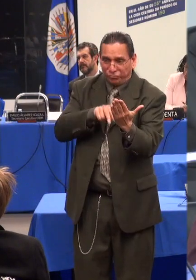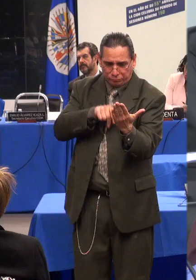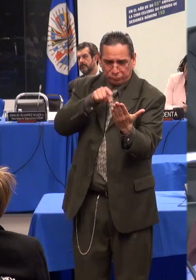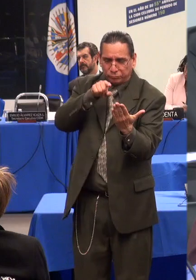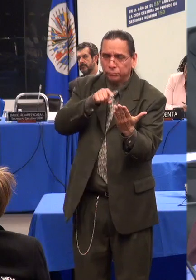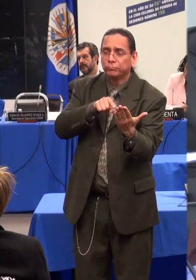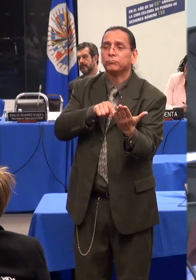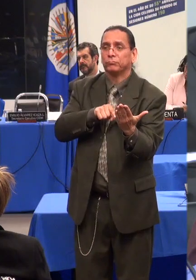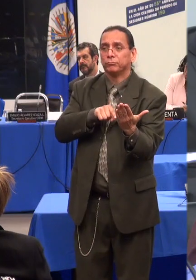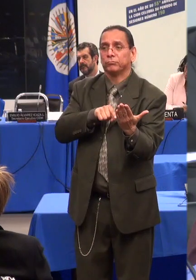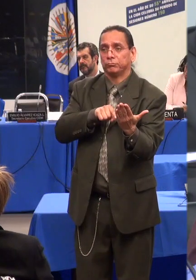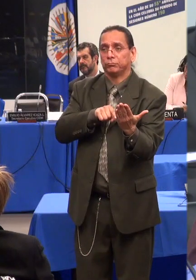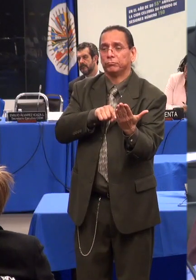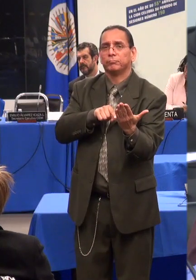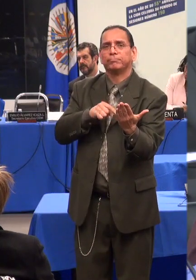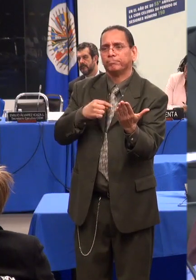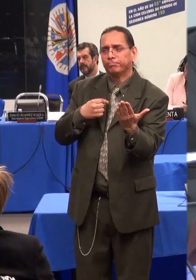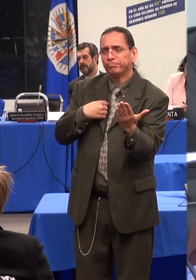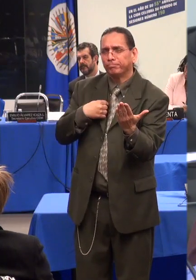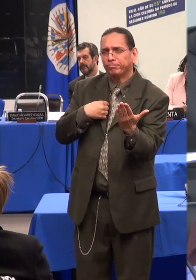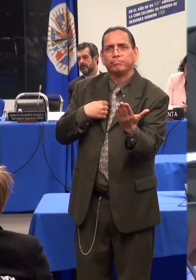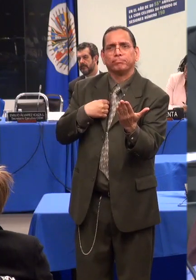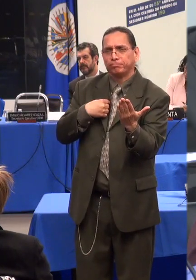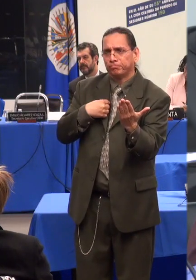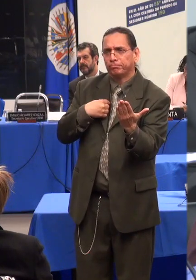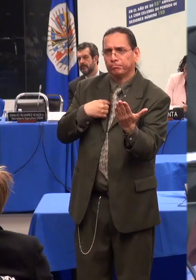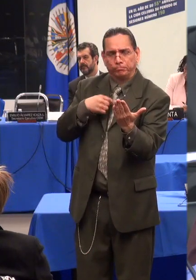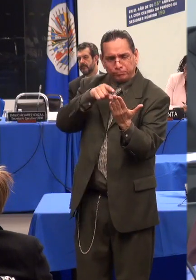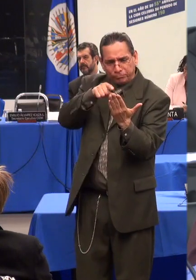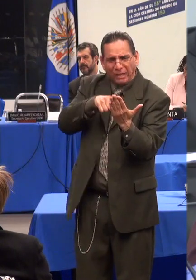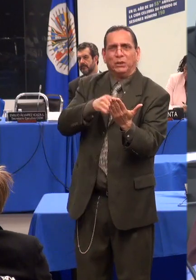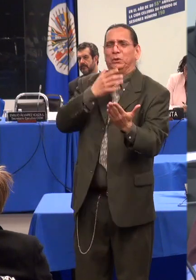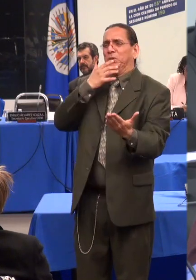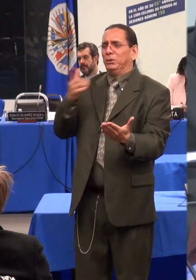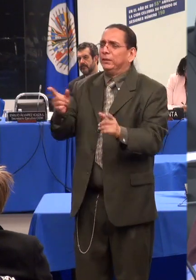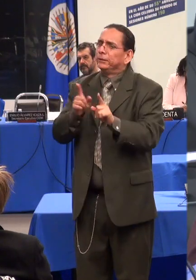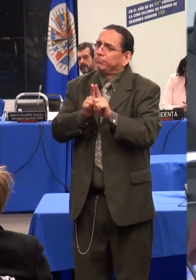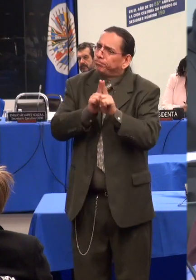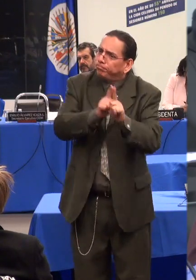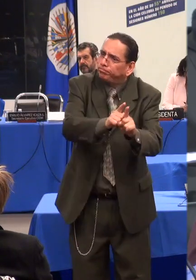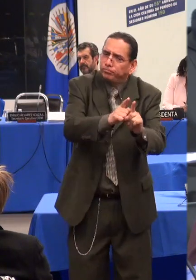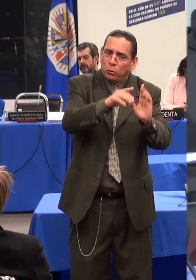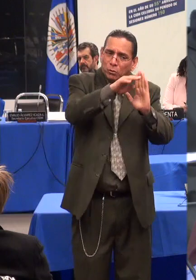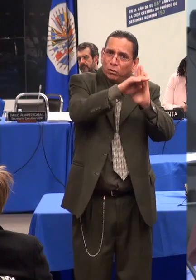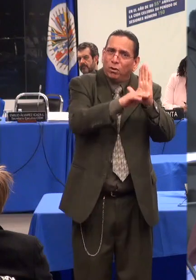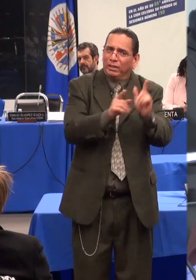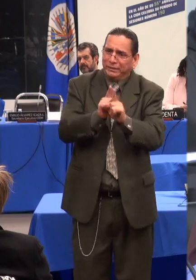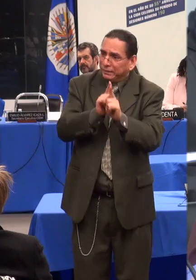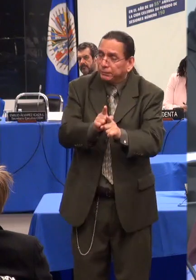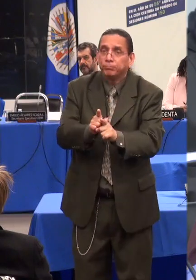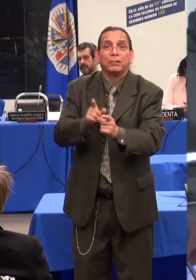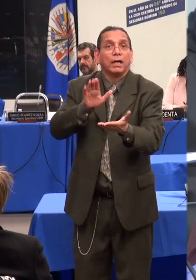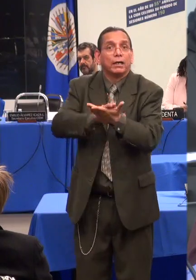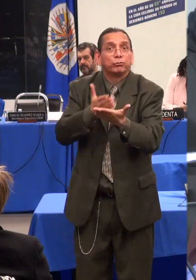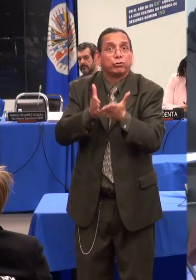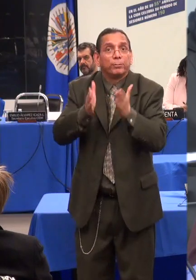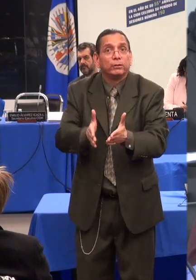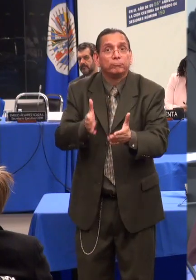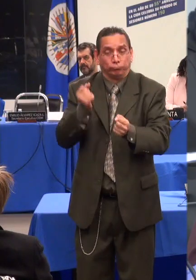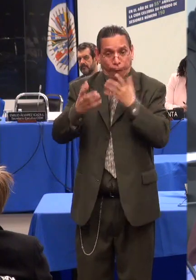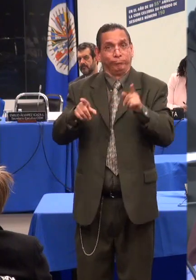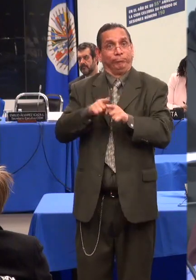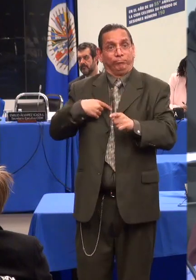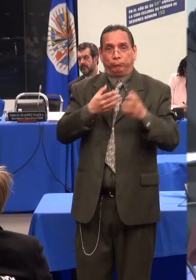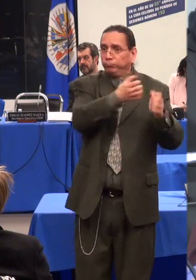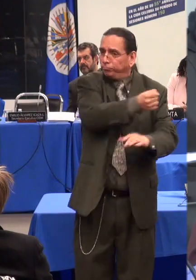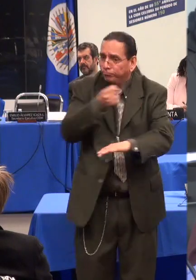hacen que en los casos de violencia sexual las pruebas forenses se pierdan por falta de interpretación. En muchos casos, según los convenios que nos reportó